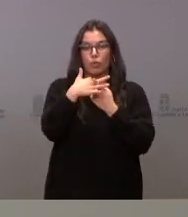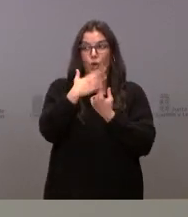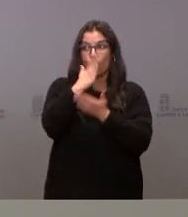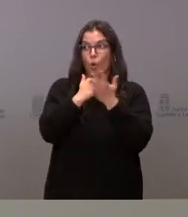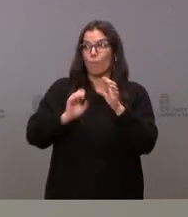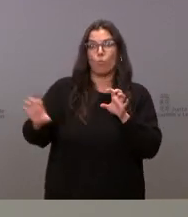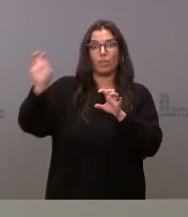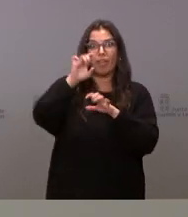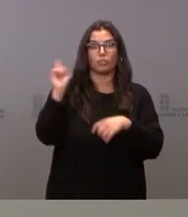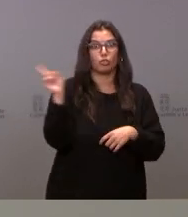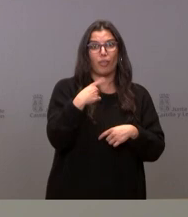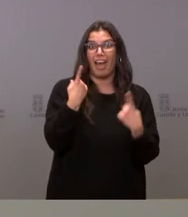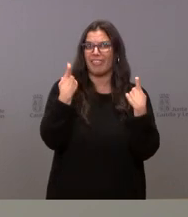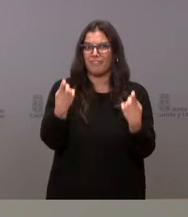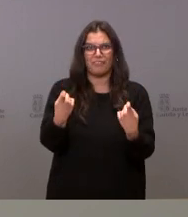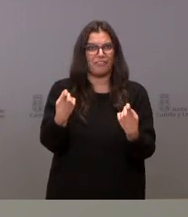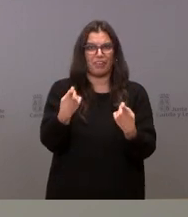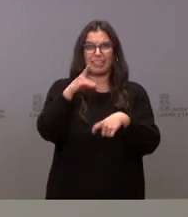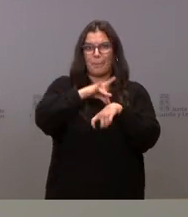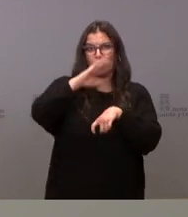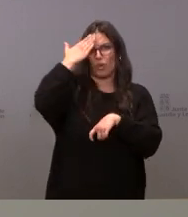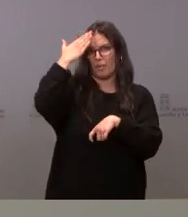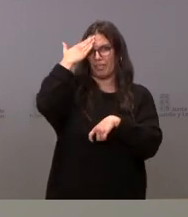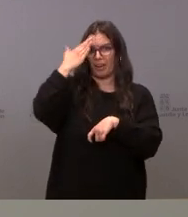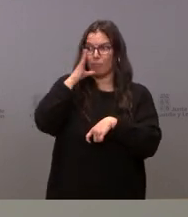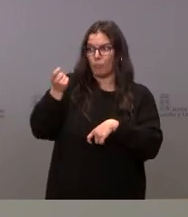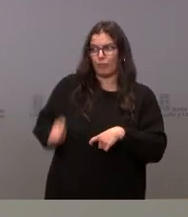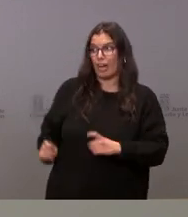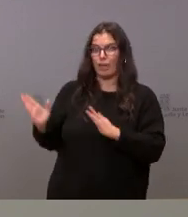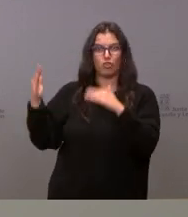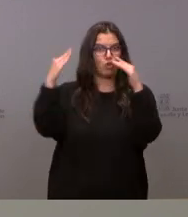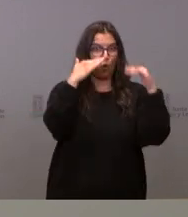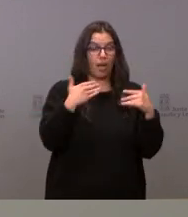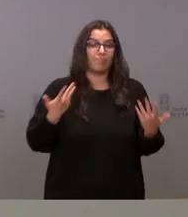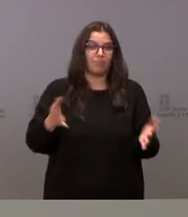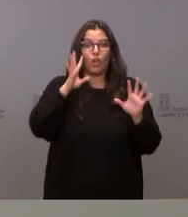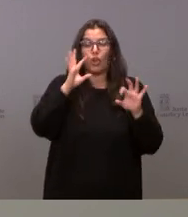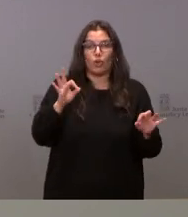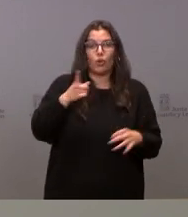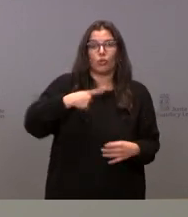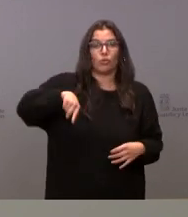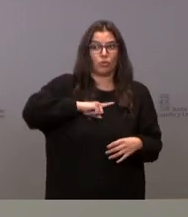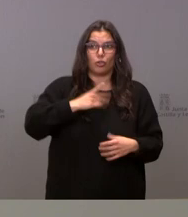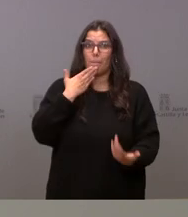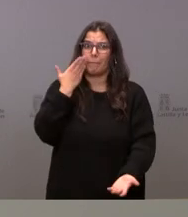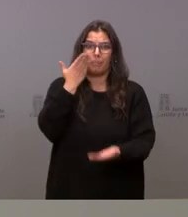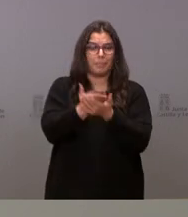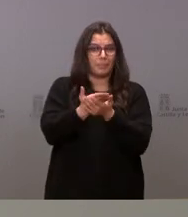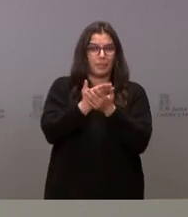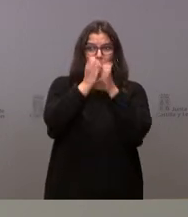comunidades autónomas necesitamos médicos de familia y evidentemente nosotros hacemos un llamamiento